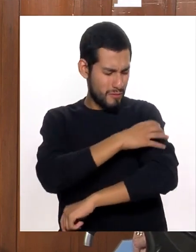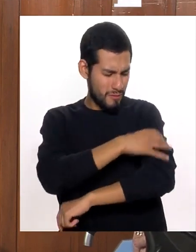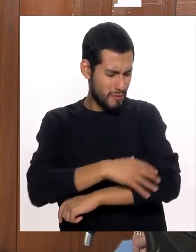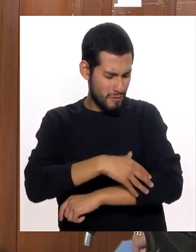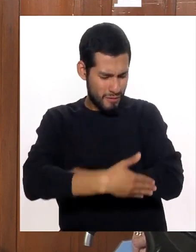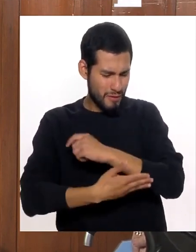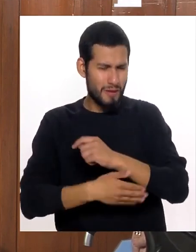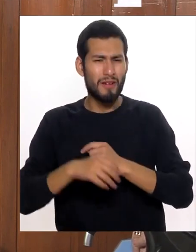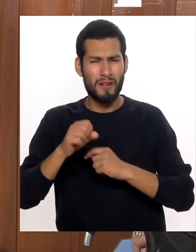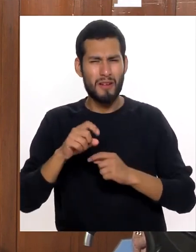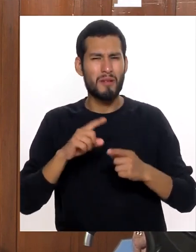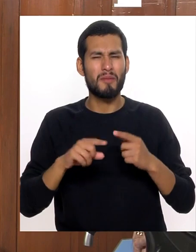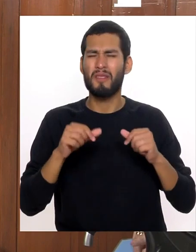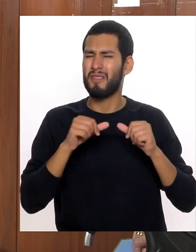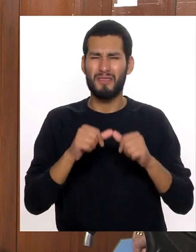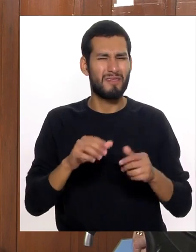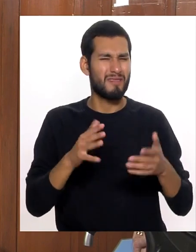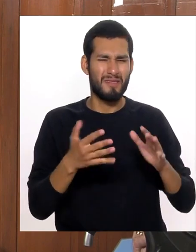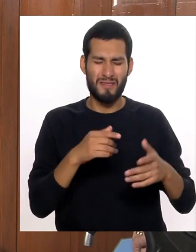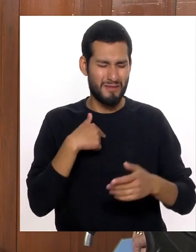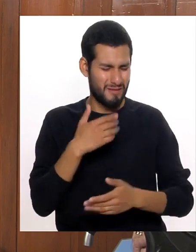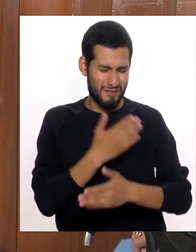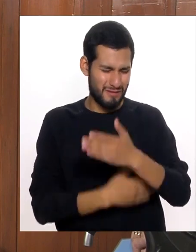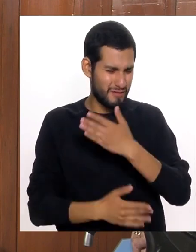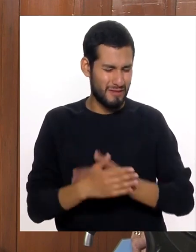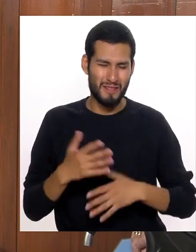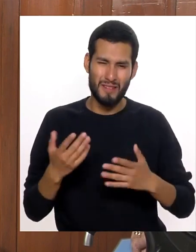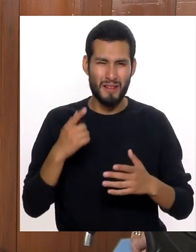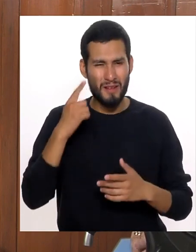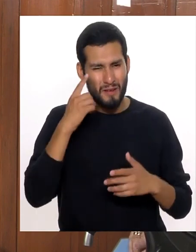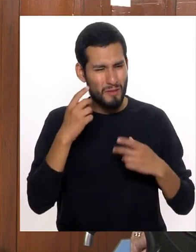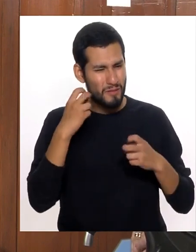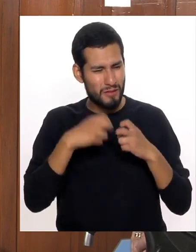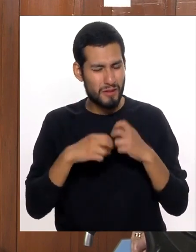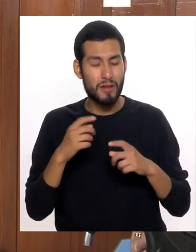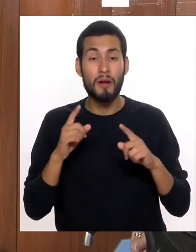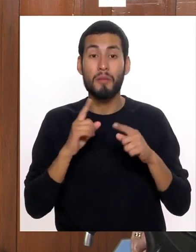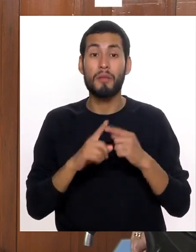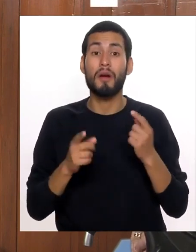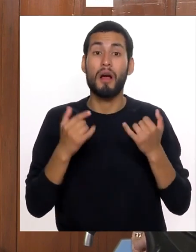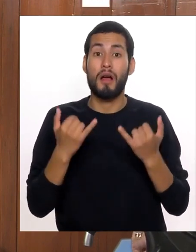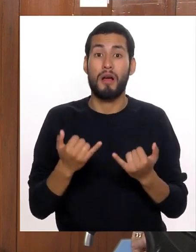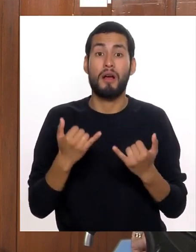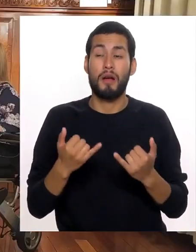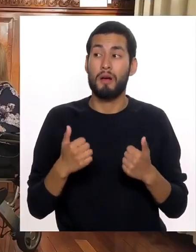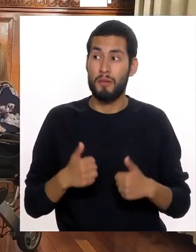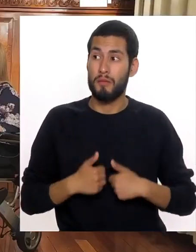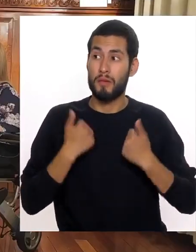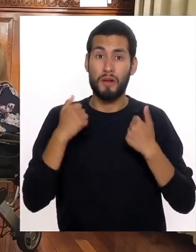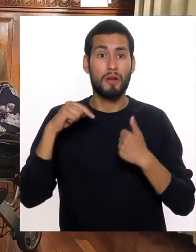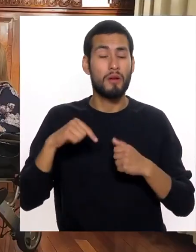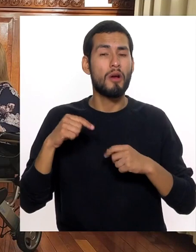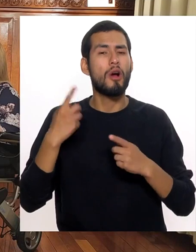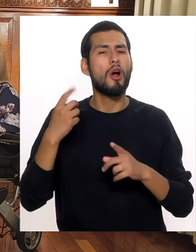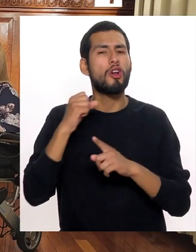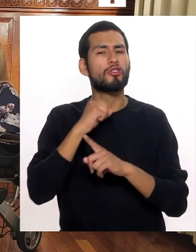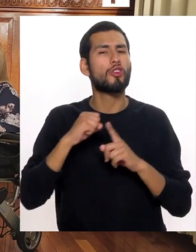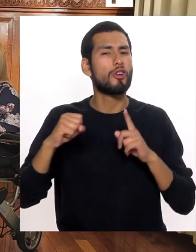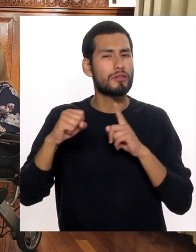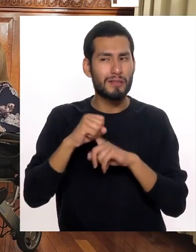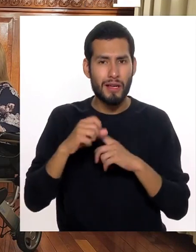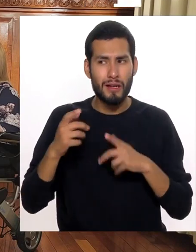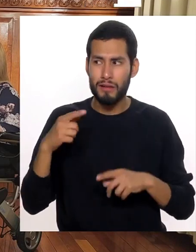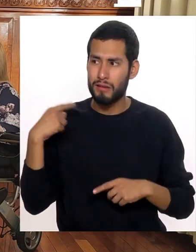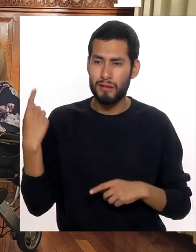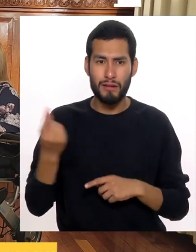prótesis Sus brazos Y todo Pero que quedan Discapacitados De todas maneras Mentales Pero ahora estamos Viviendo La